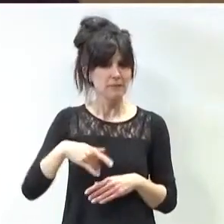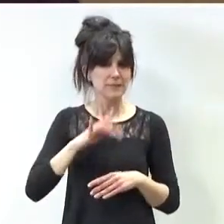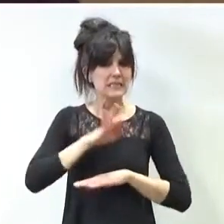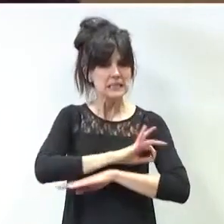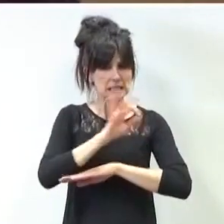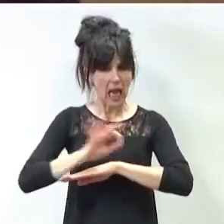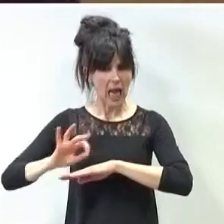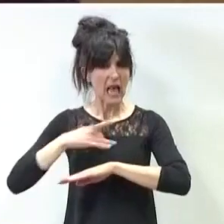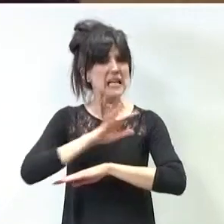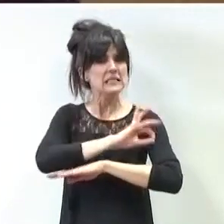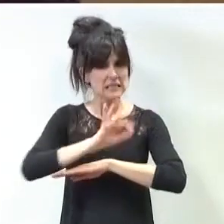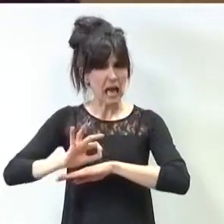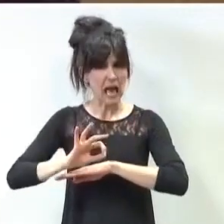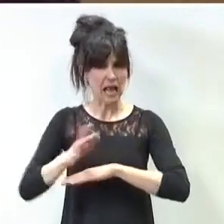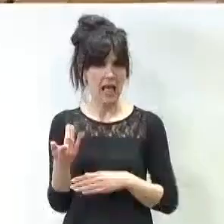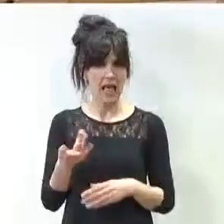Sahara.